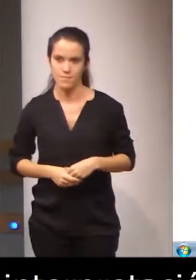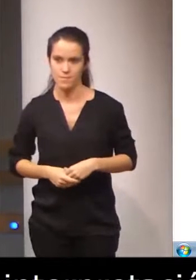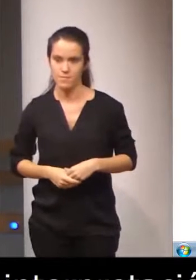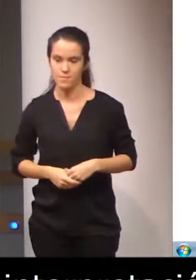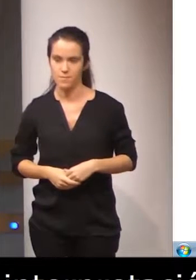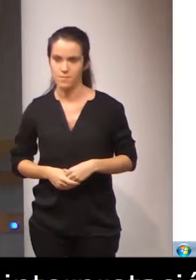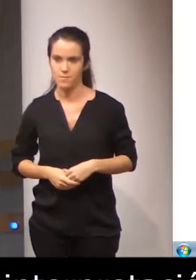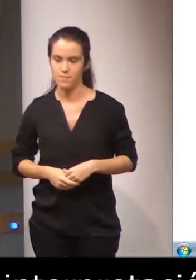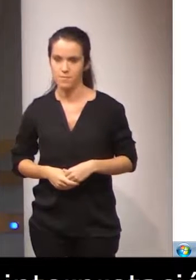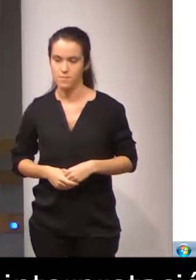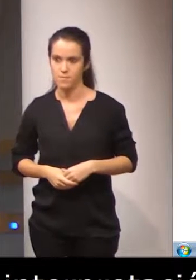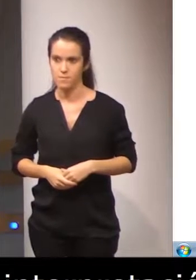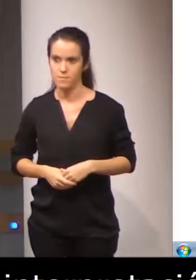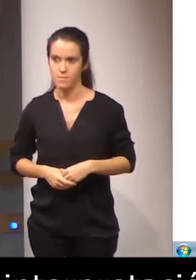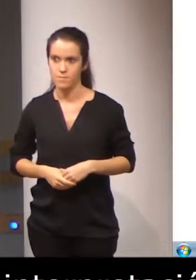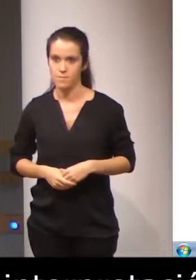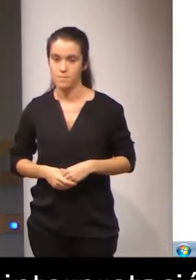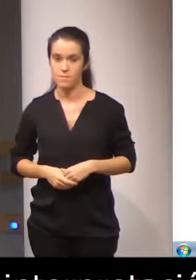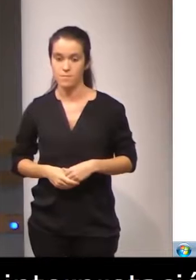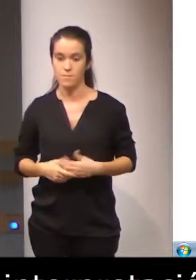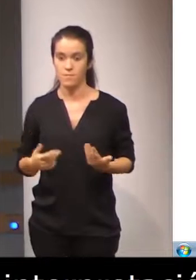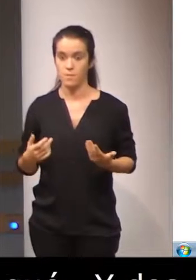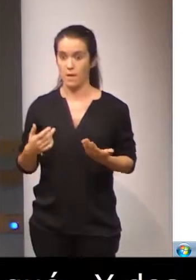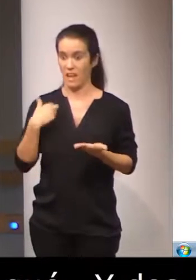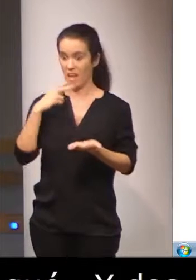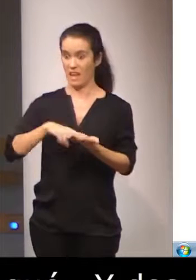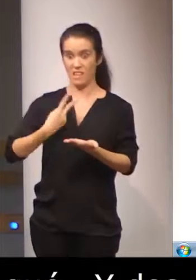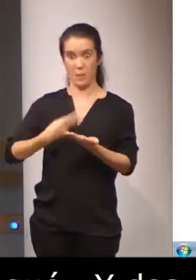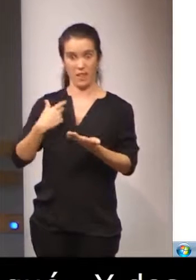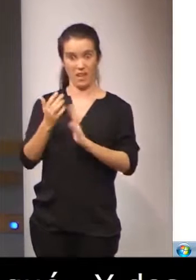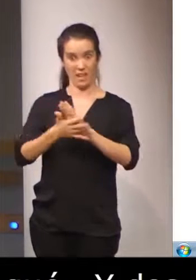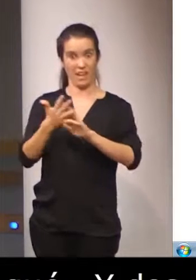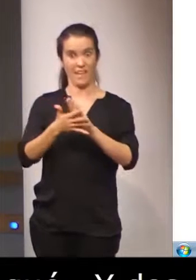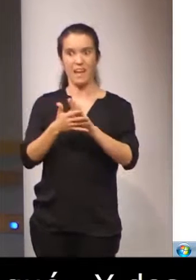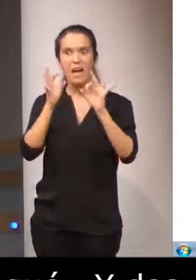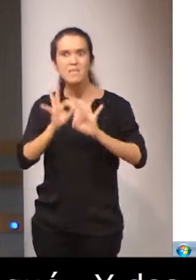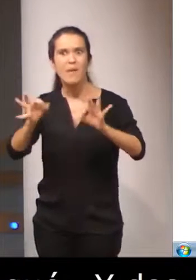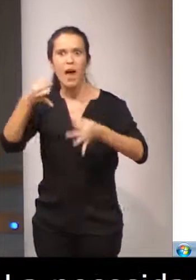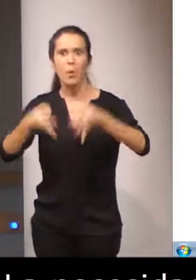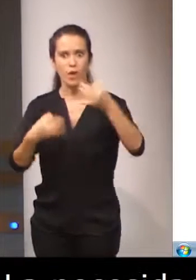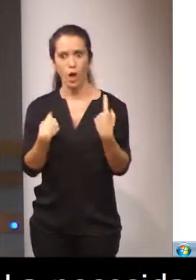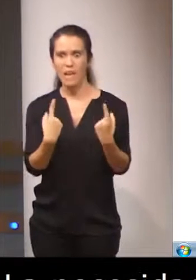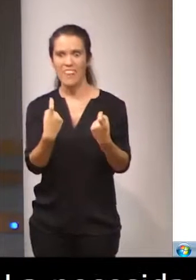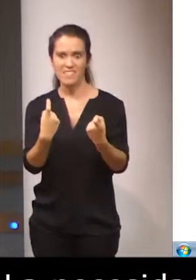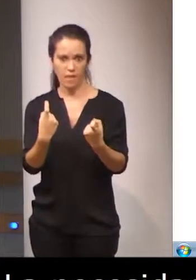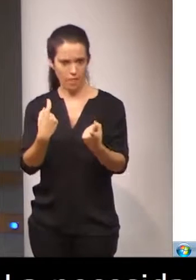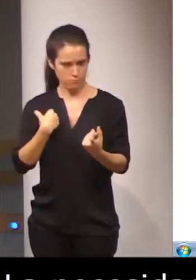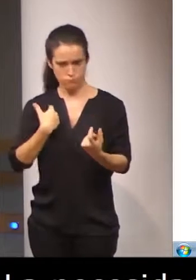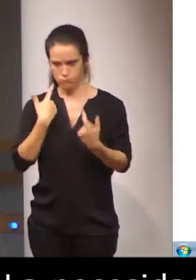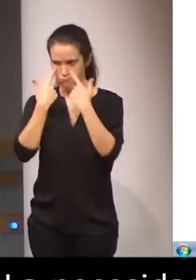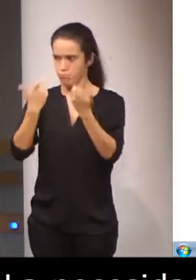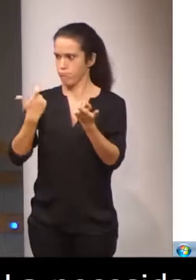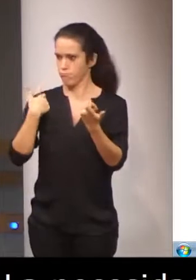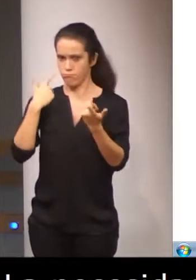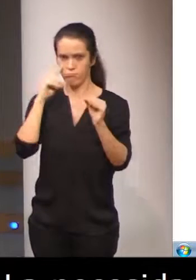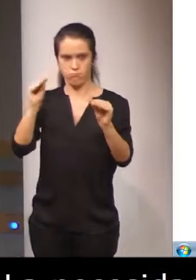La necesidad de la interpretación y de la especialización jurídica es imprescindible, porque